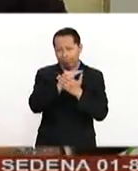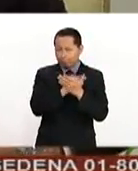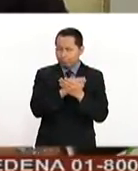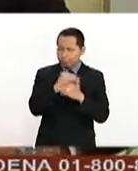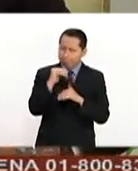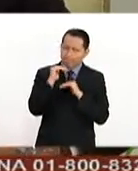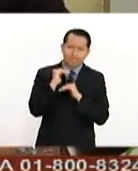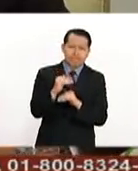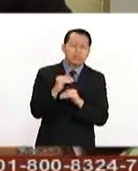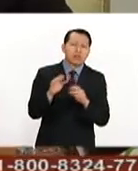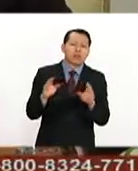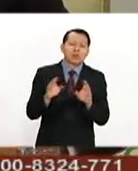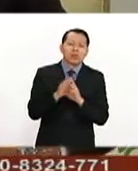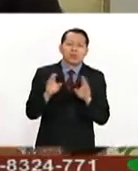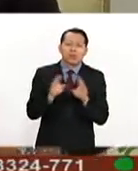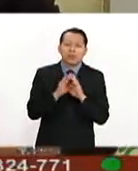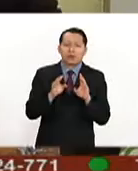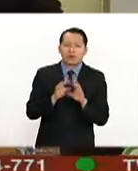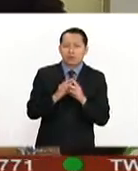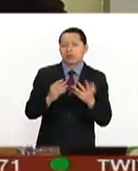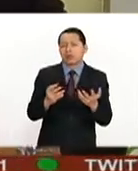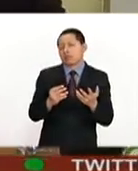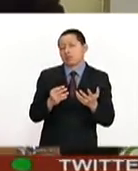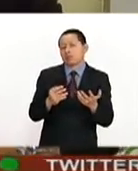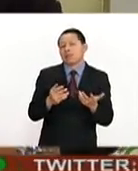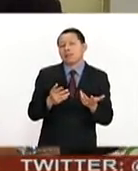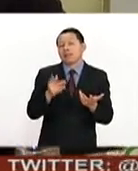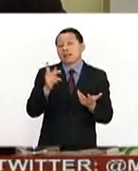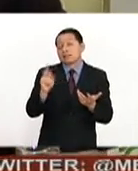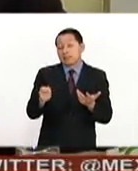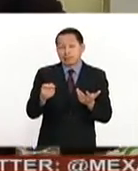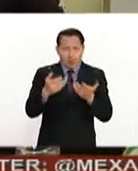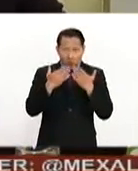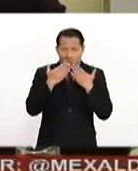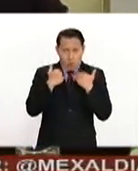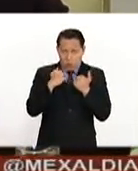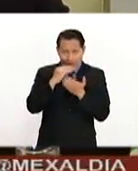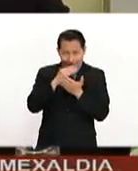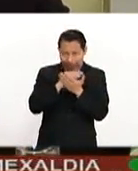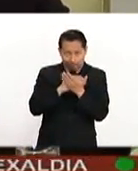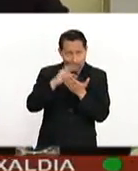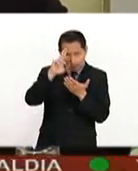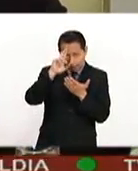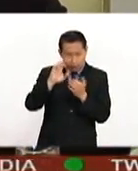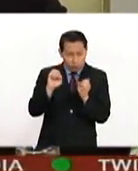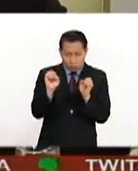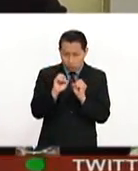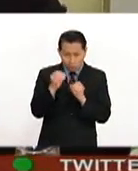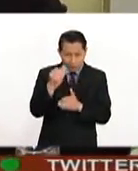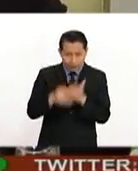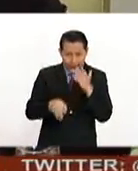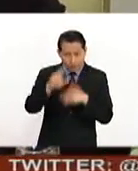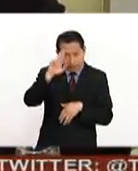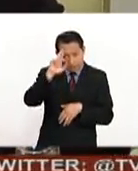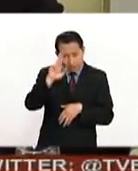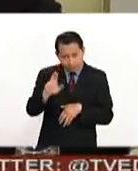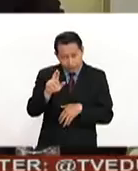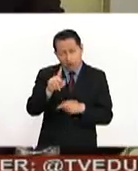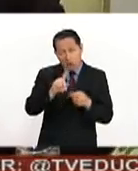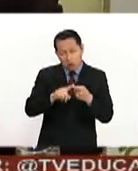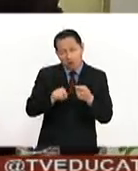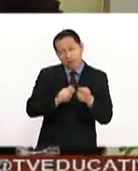que México no va a poder continuar si no se respetan esos límites. Esos límites tienen que ver con la legalidad,